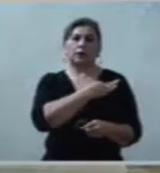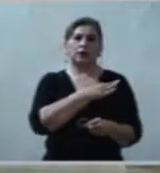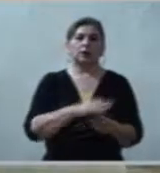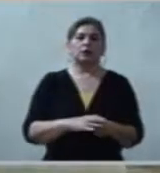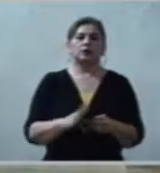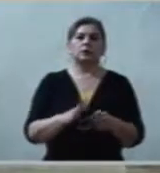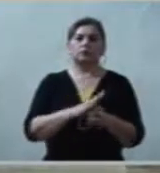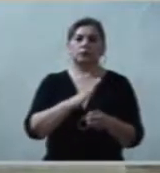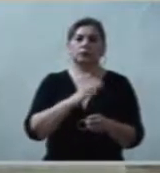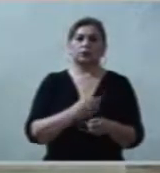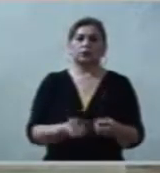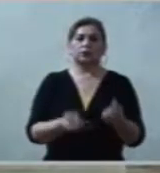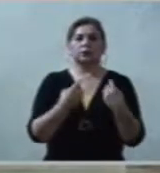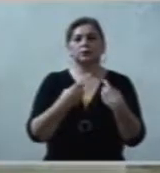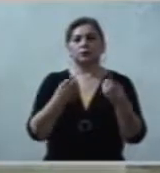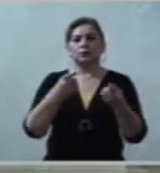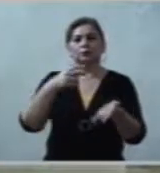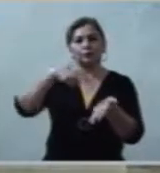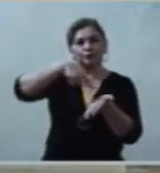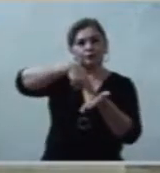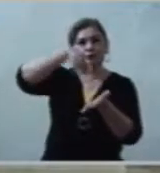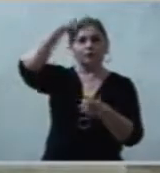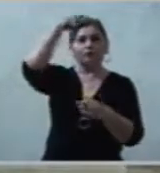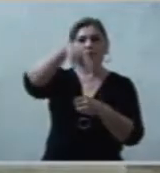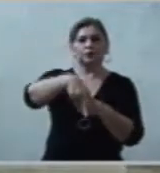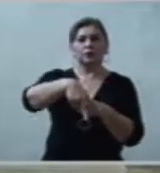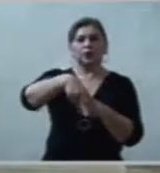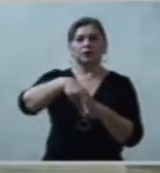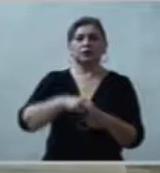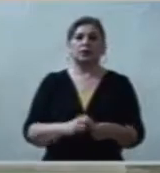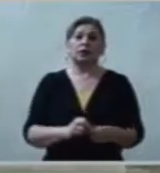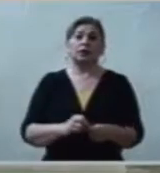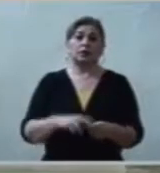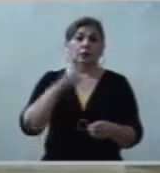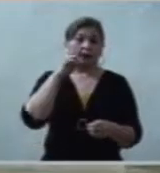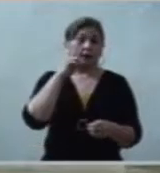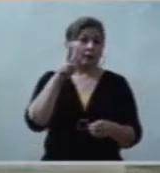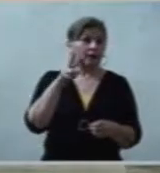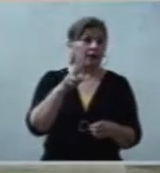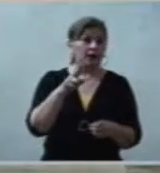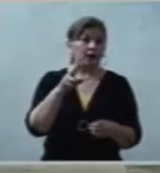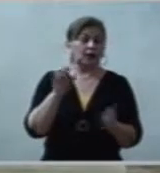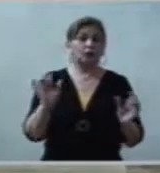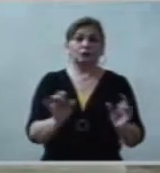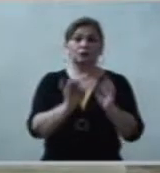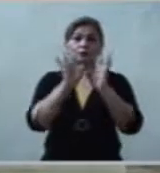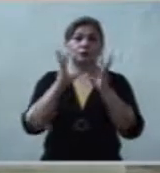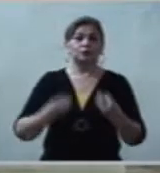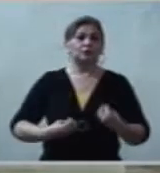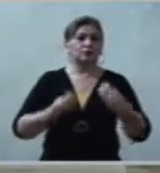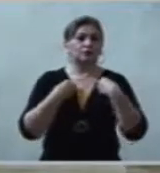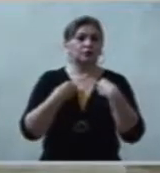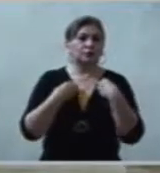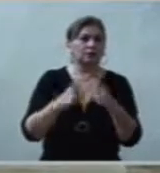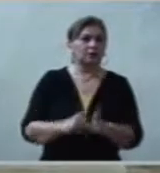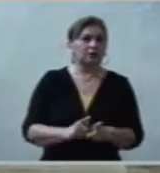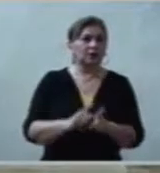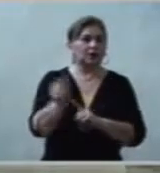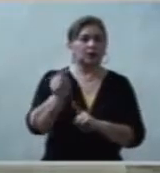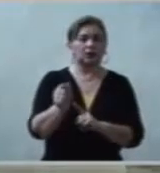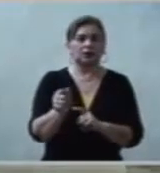poder dar un salto a lo que uno ve, es ir a lo